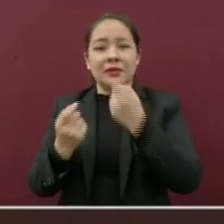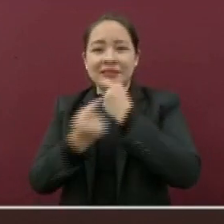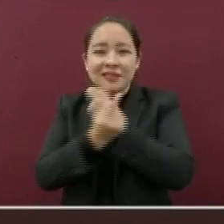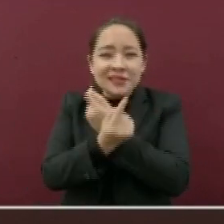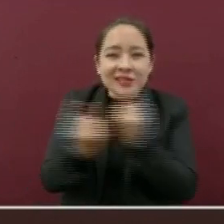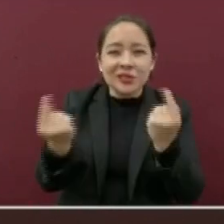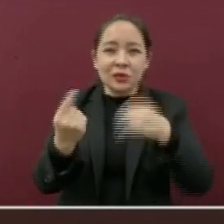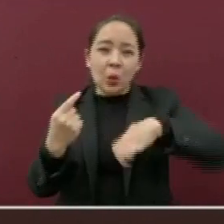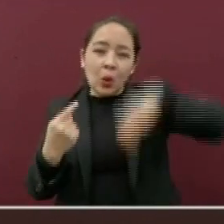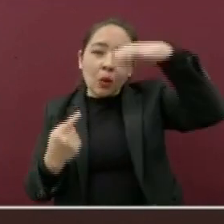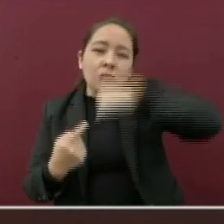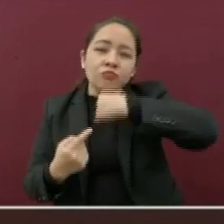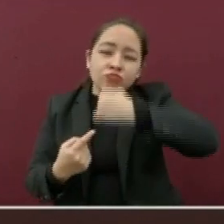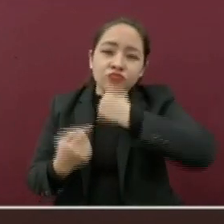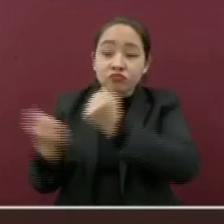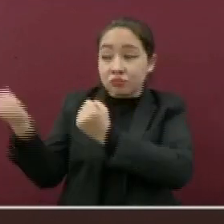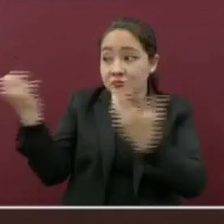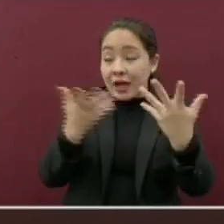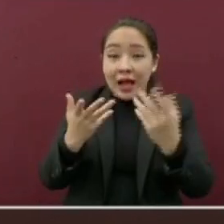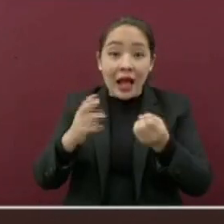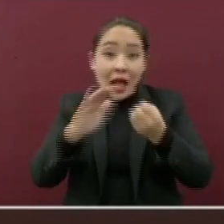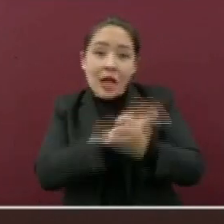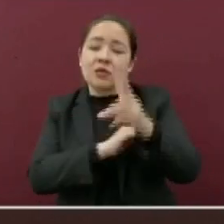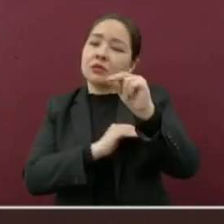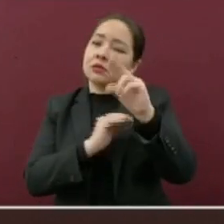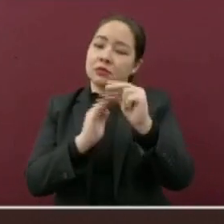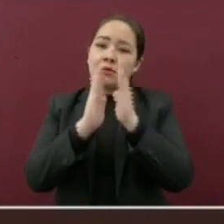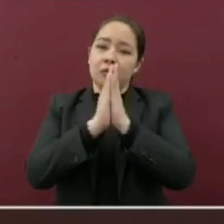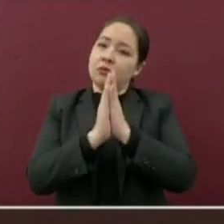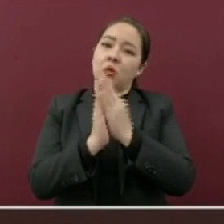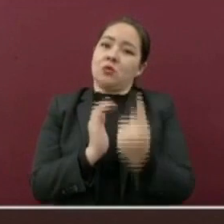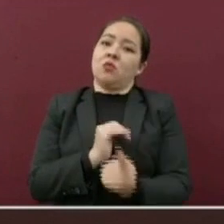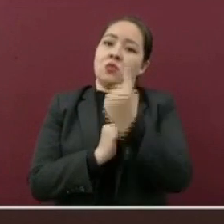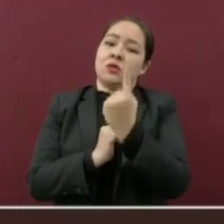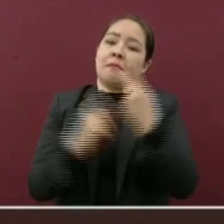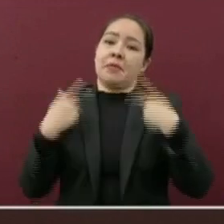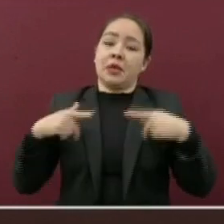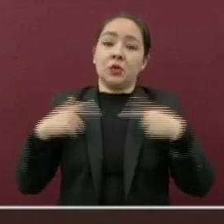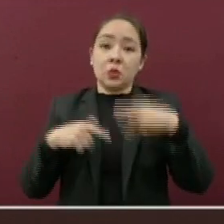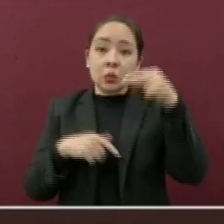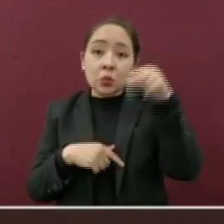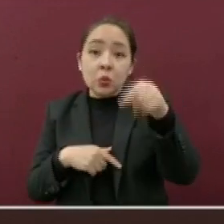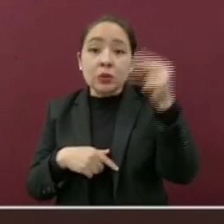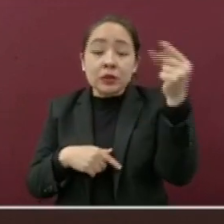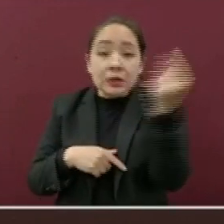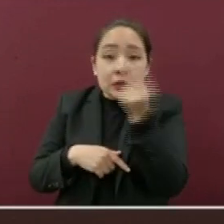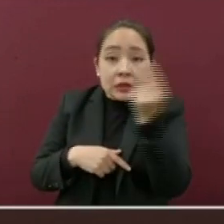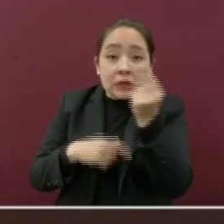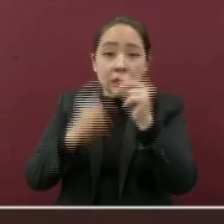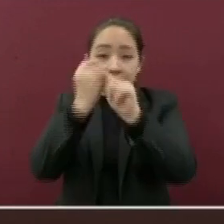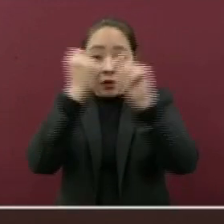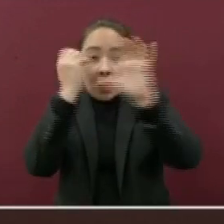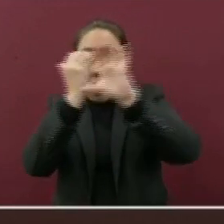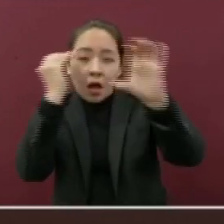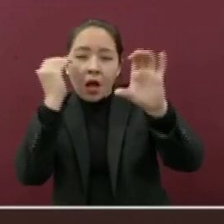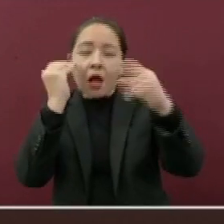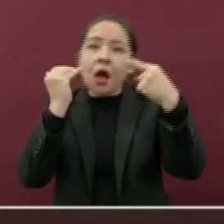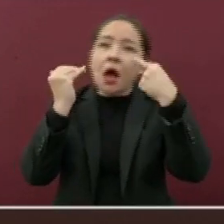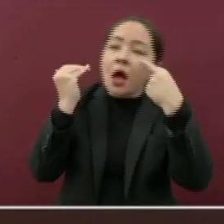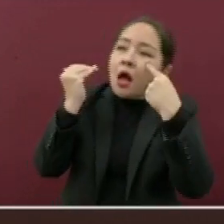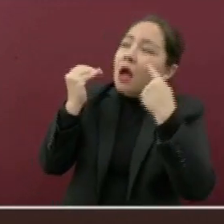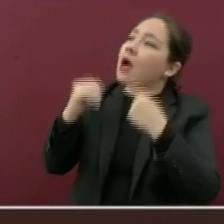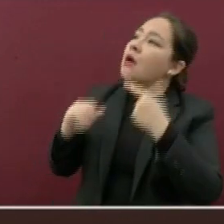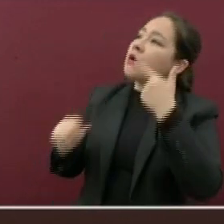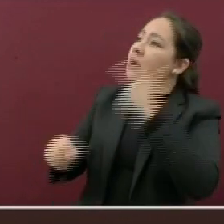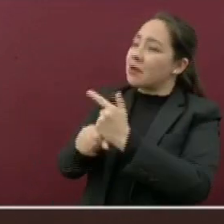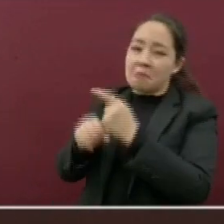tampoco adultos mayores. Segundo, si va a usar el transporte público, verifique que éste, en el